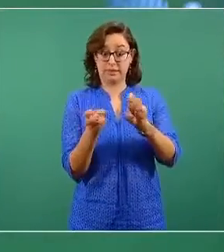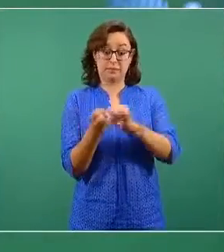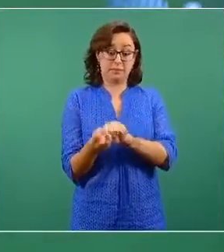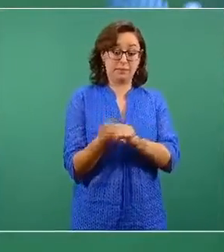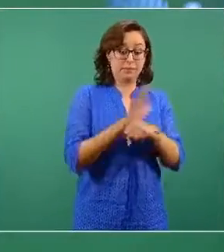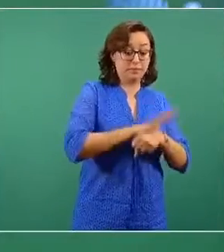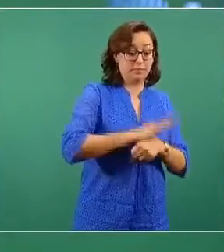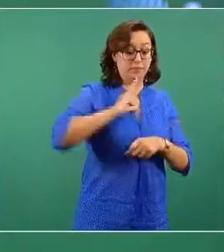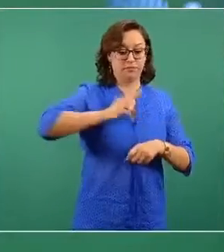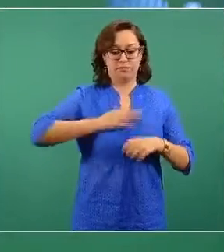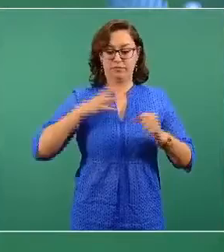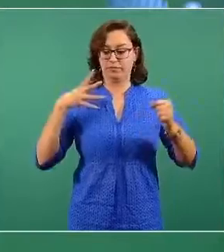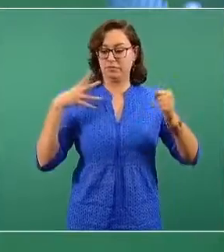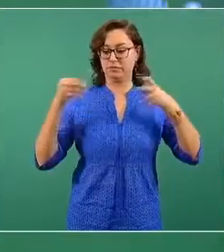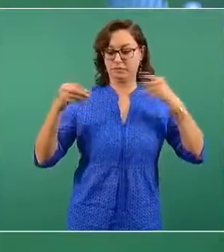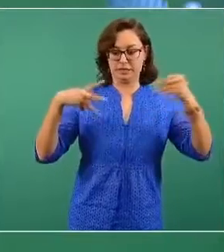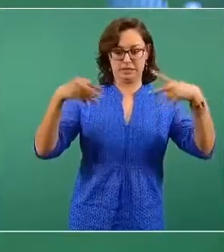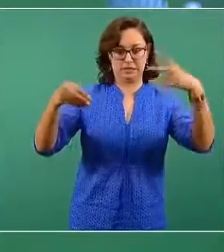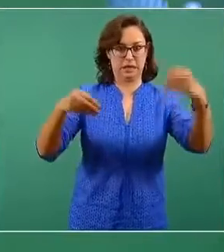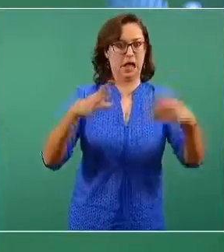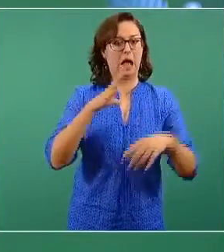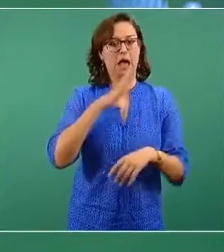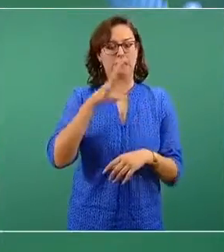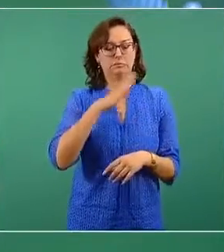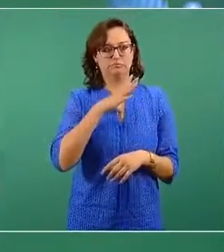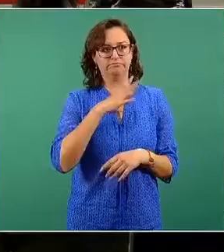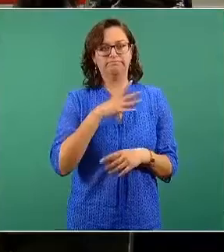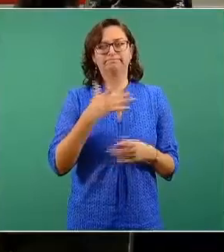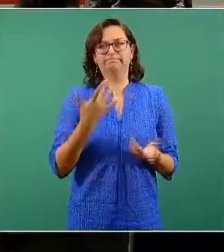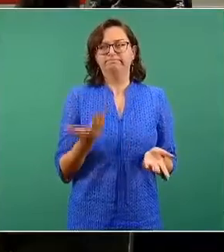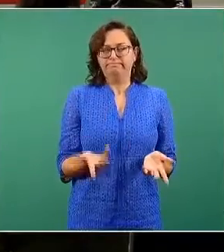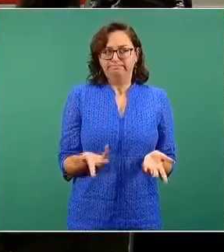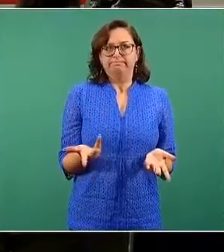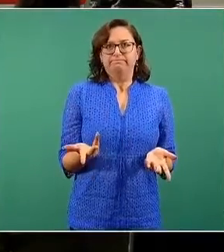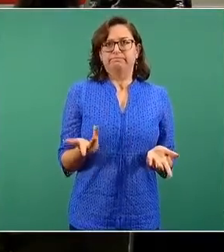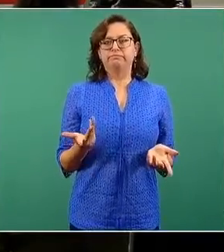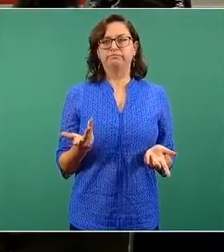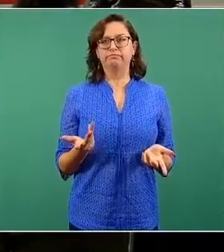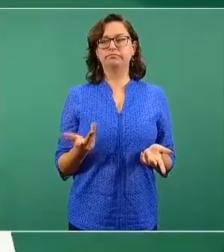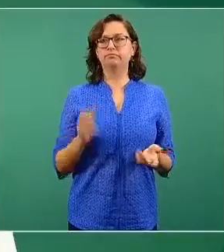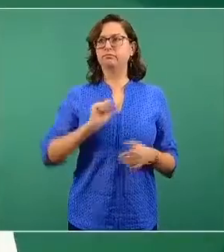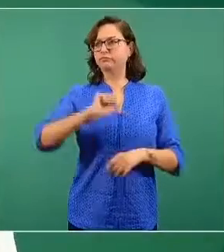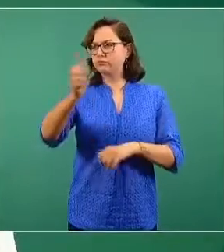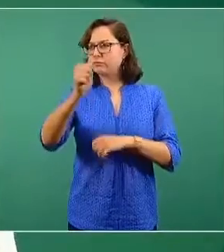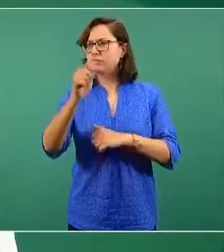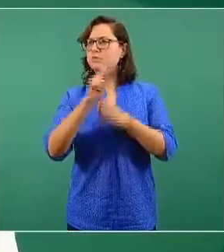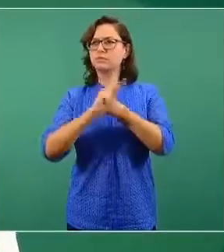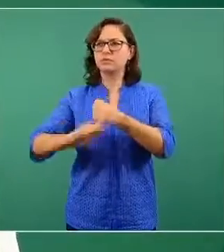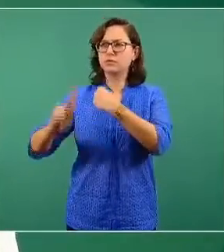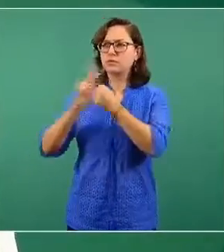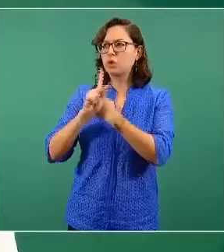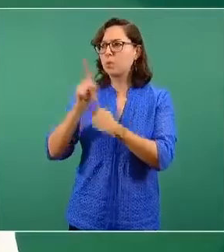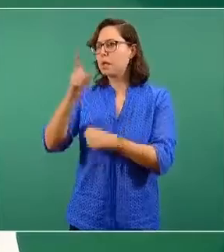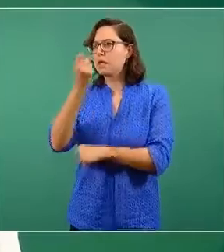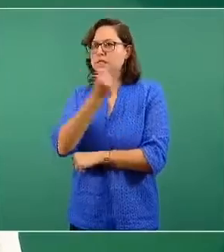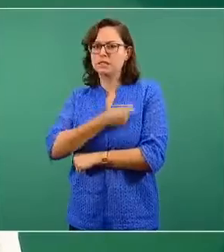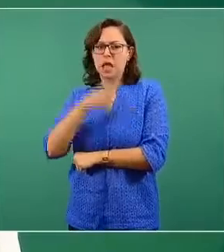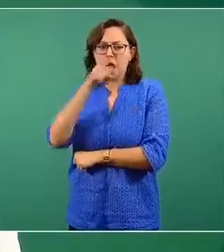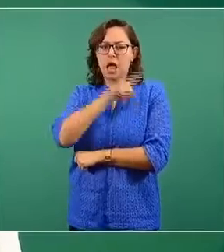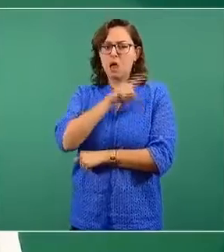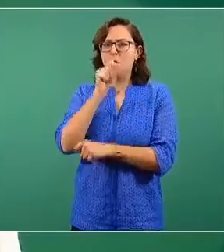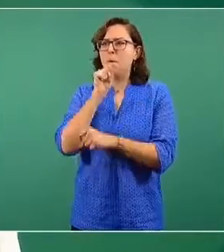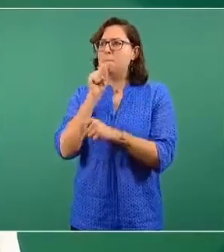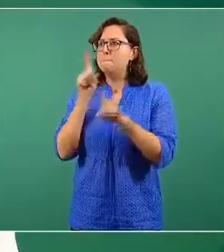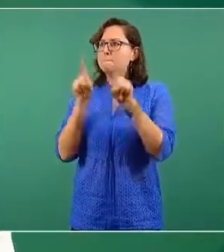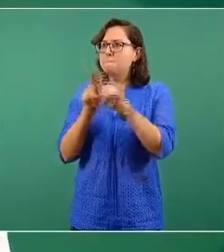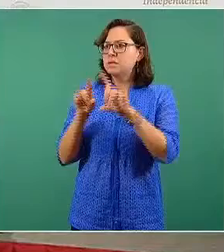epidémico, hemos establecido en coincidencia con lo que recomiendan otras agencias de regulación sanitaria